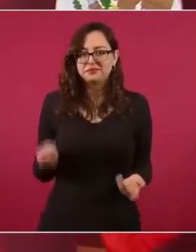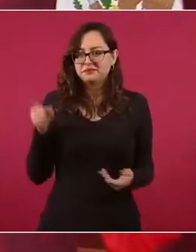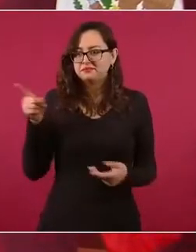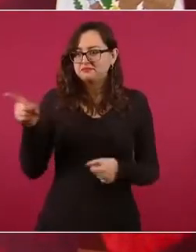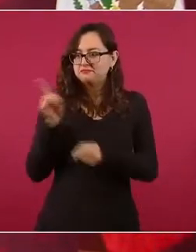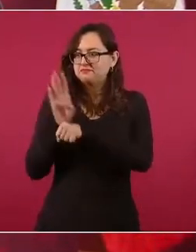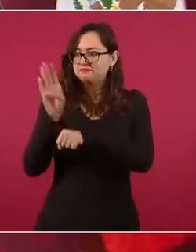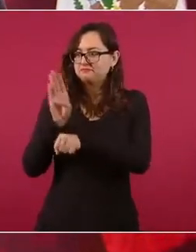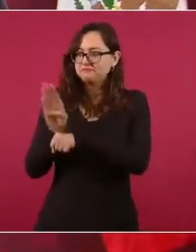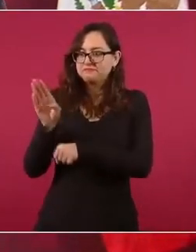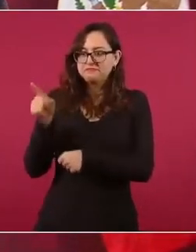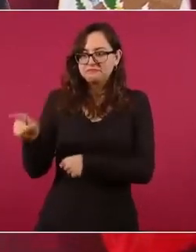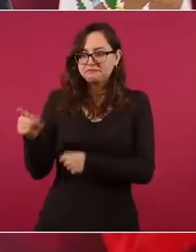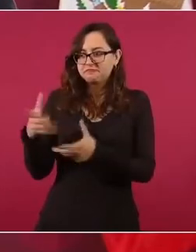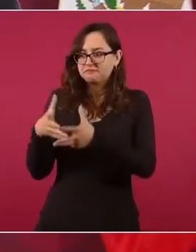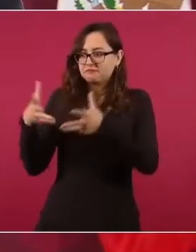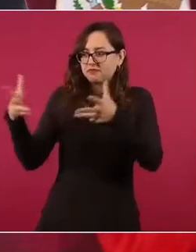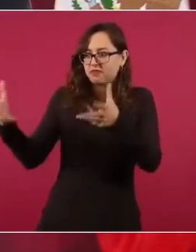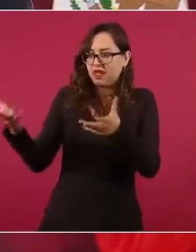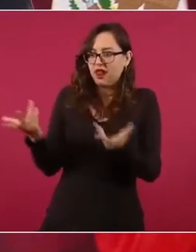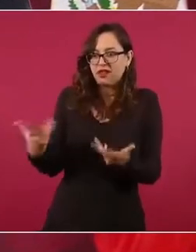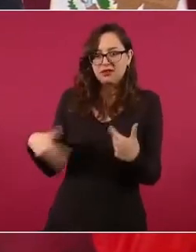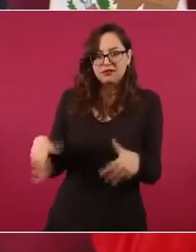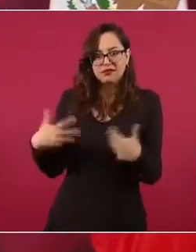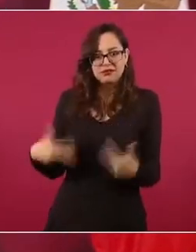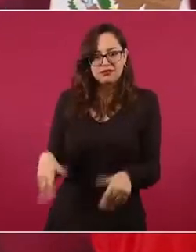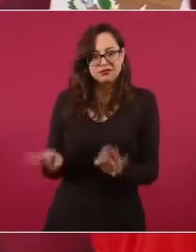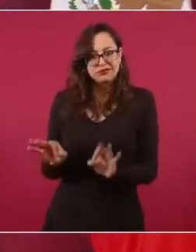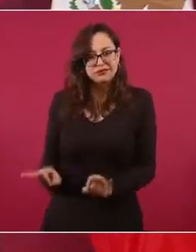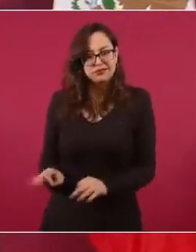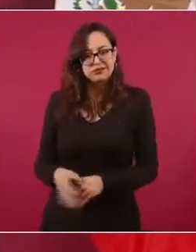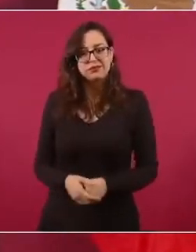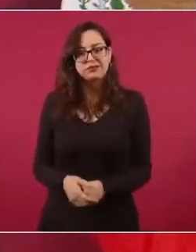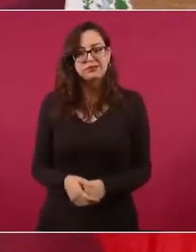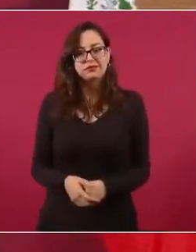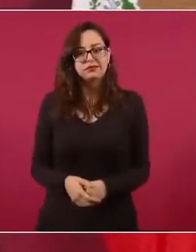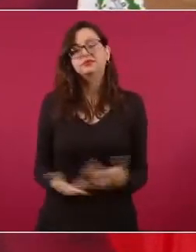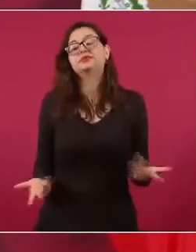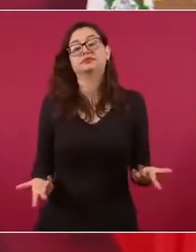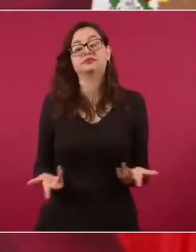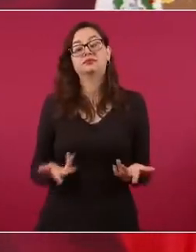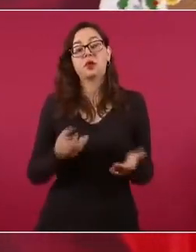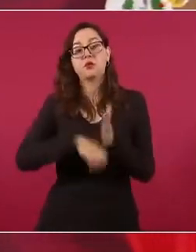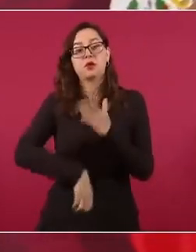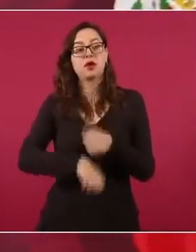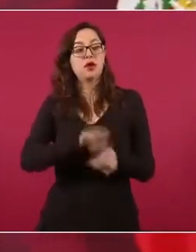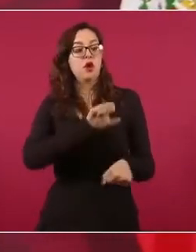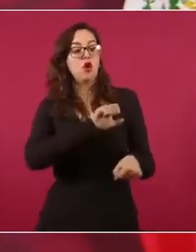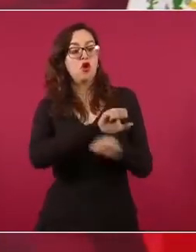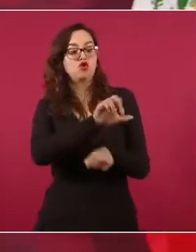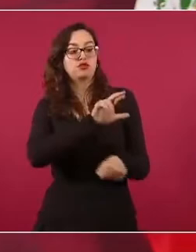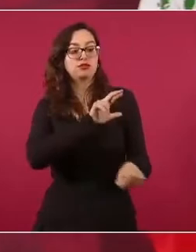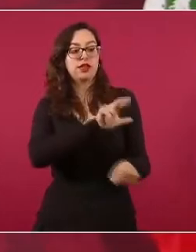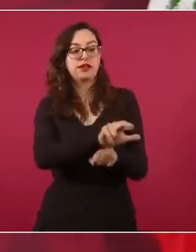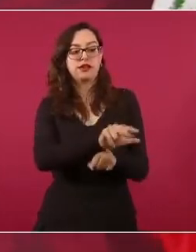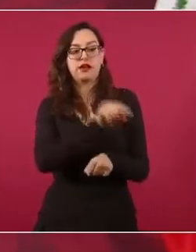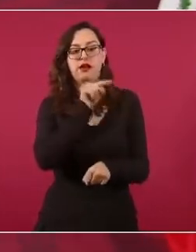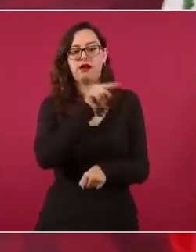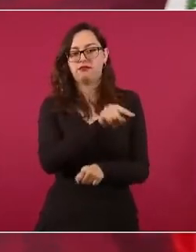ya sabemos que Costa Rica desde hace décadas funciona muy bien su sistema electoral,